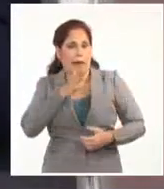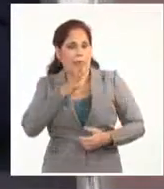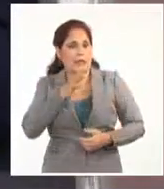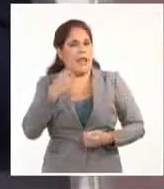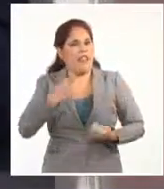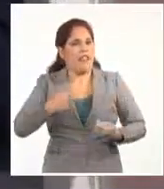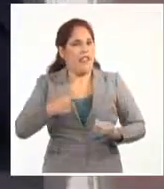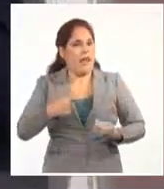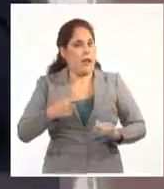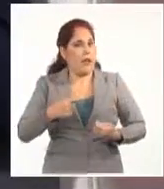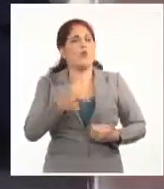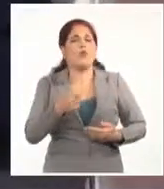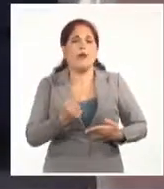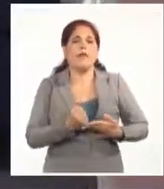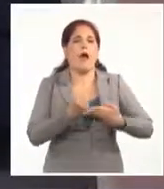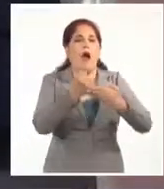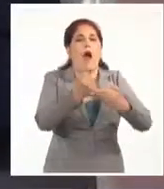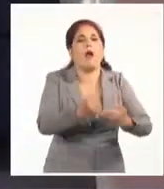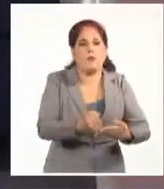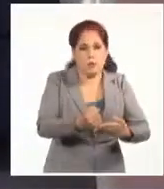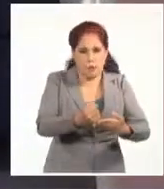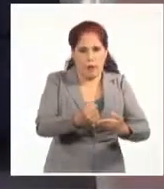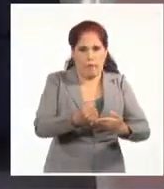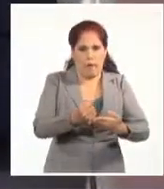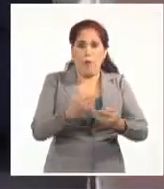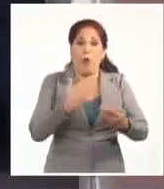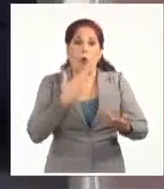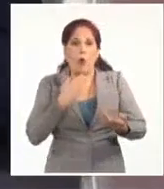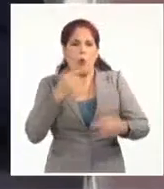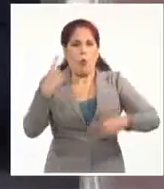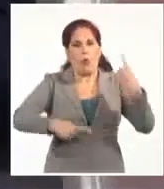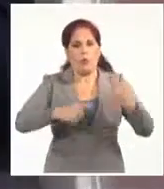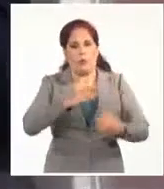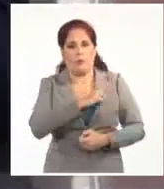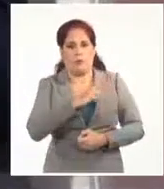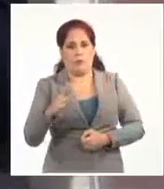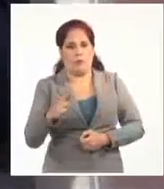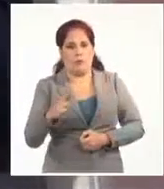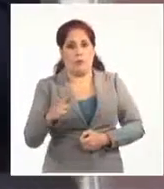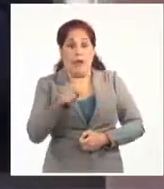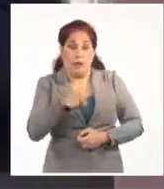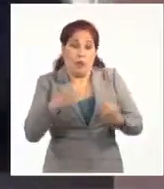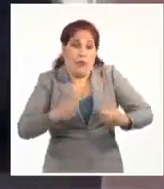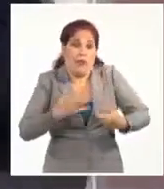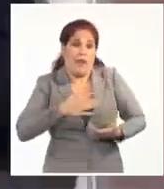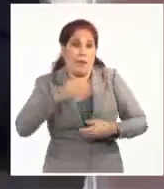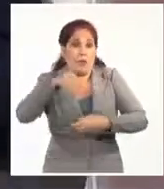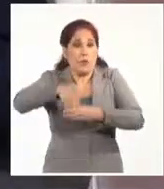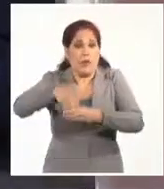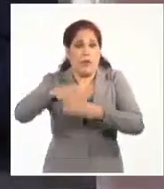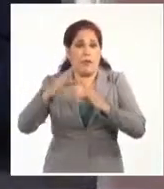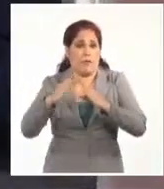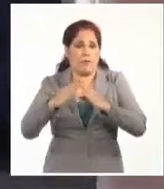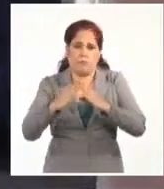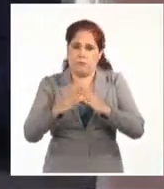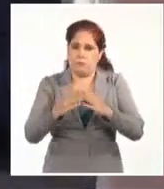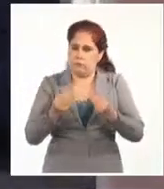moral de atentar contra su patria. De atacar a su patria. Que eso es algo realmente